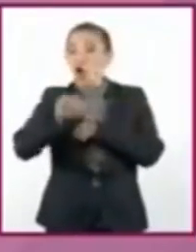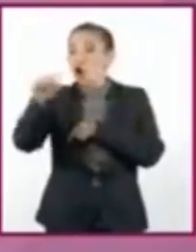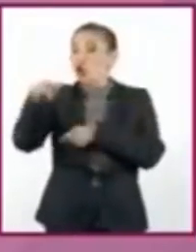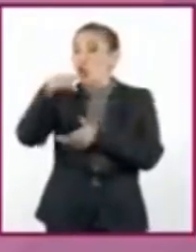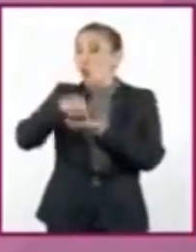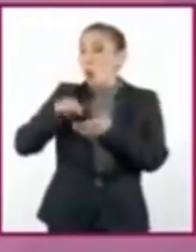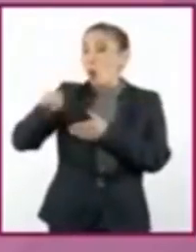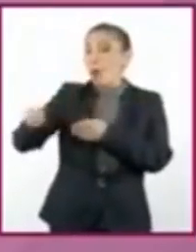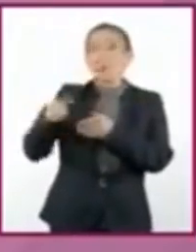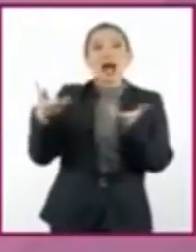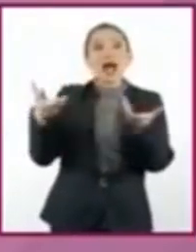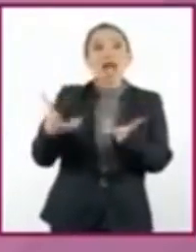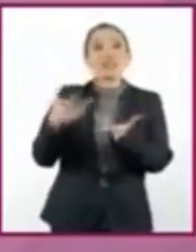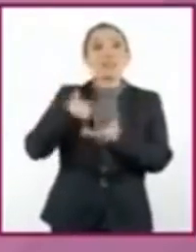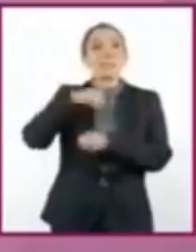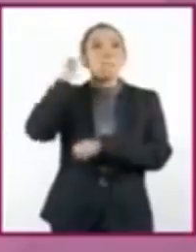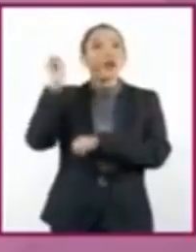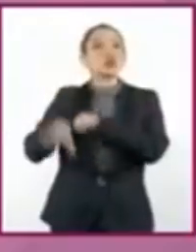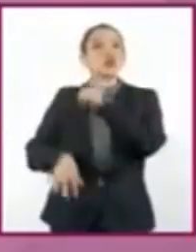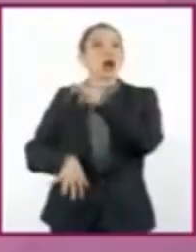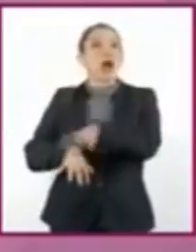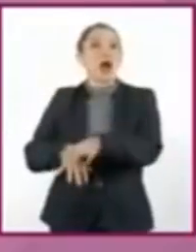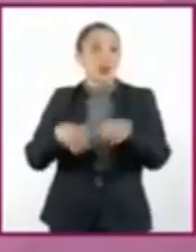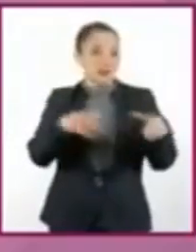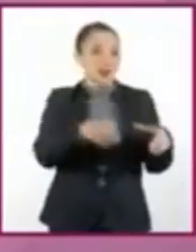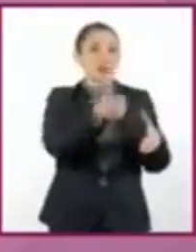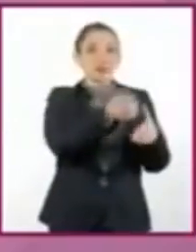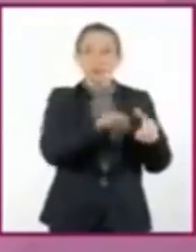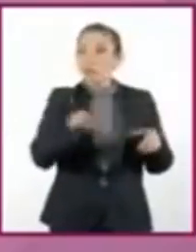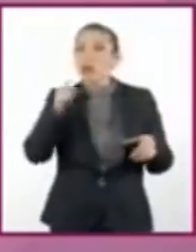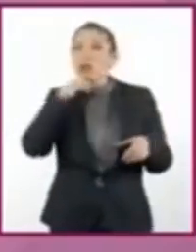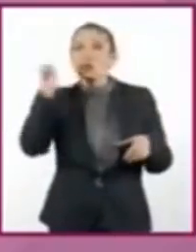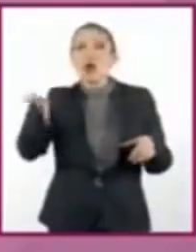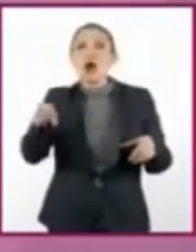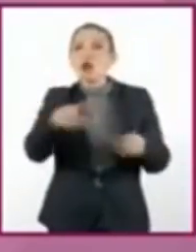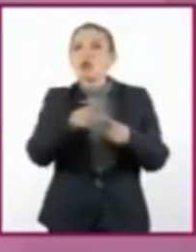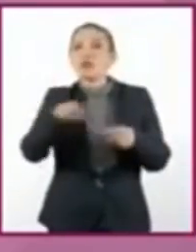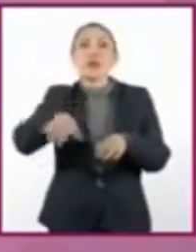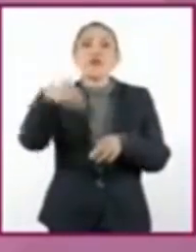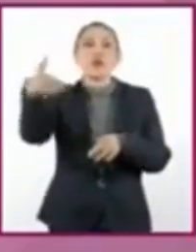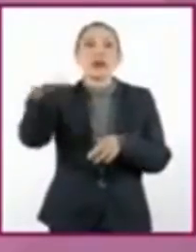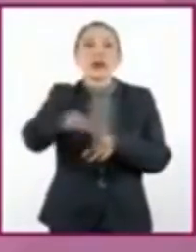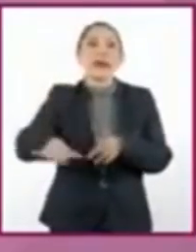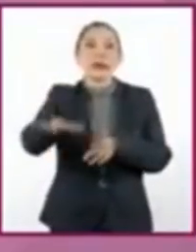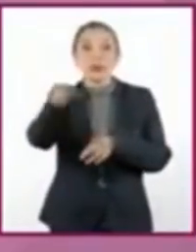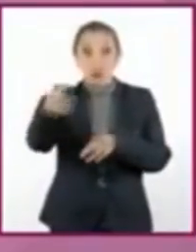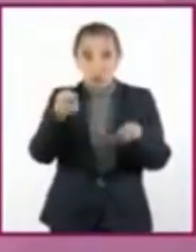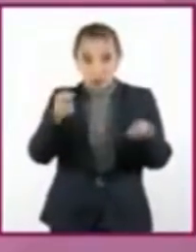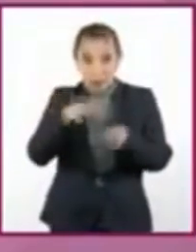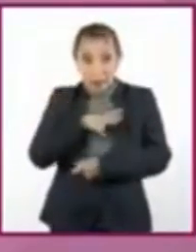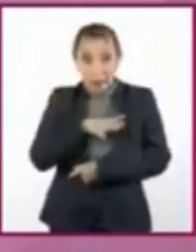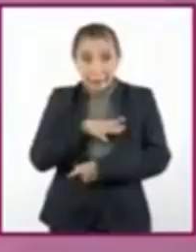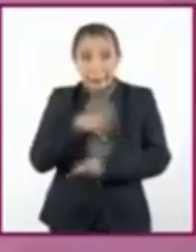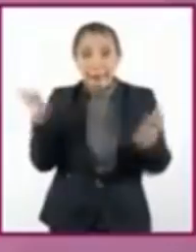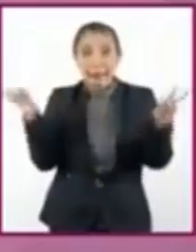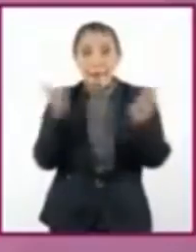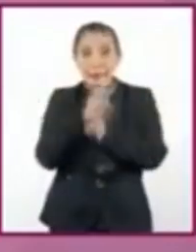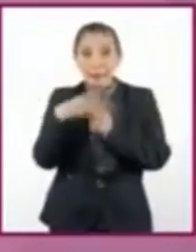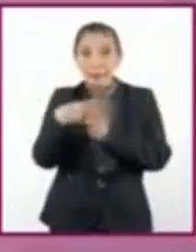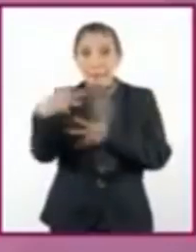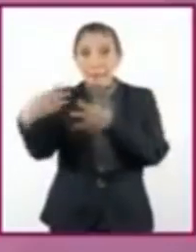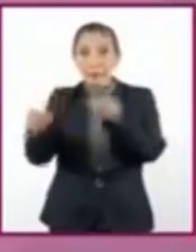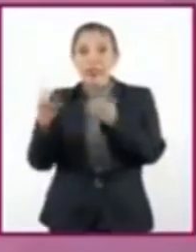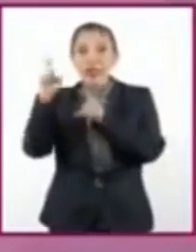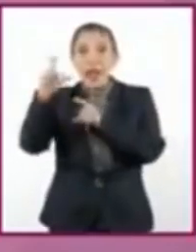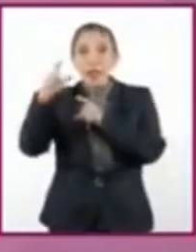a través de la generación de residuos. Mismos que al no tener un manejo adecuado, el viento, el